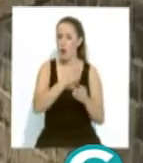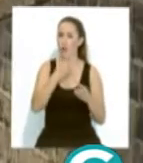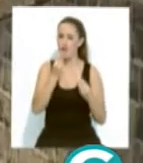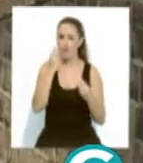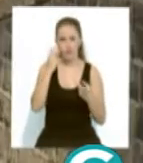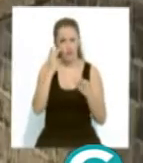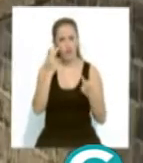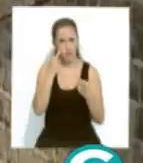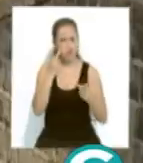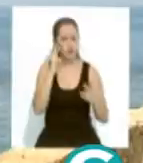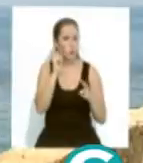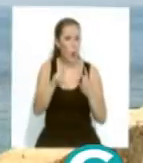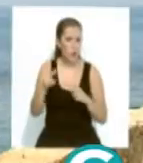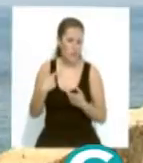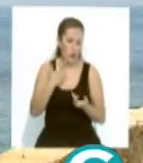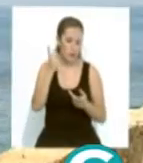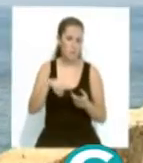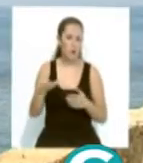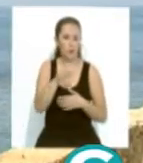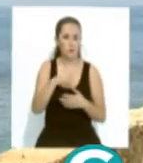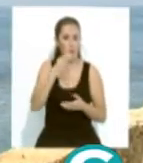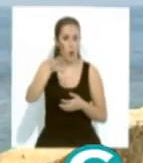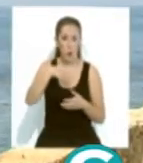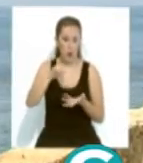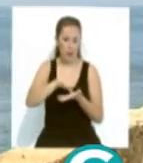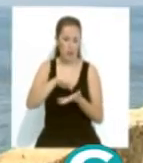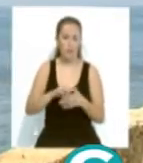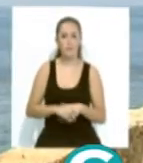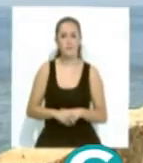gran atractivo turístico y es considerado un espacio único en la ciudad.